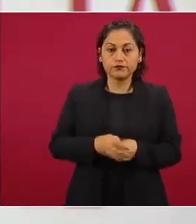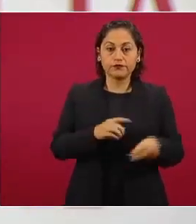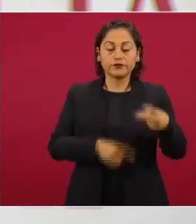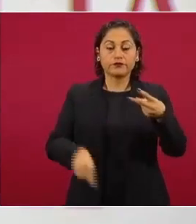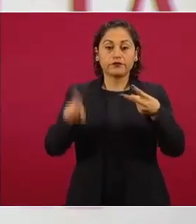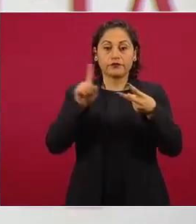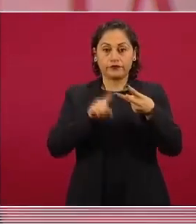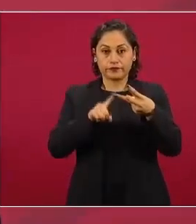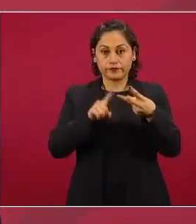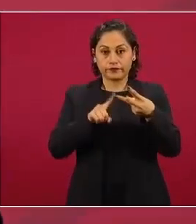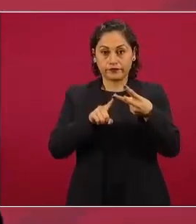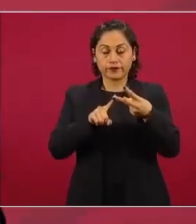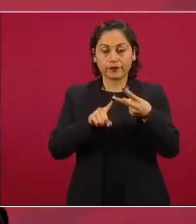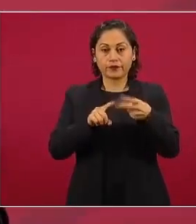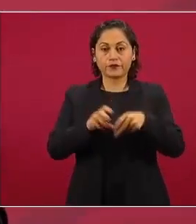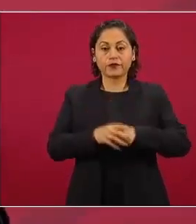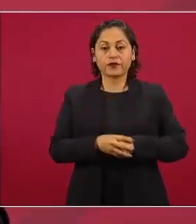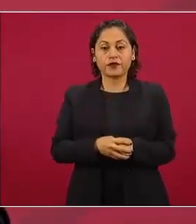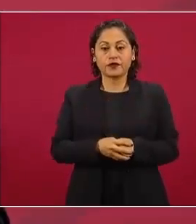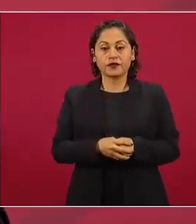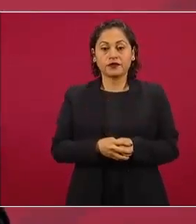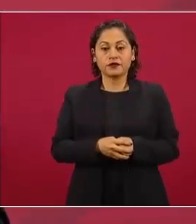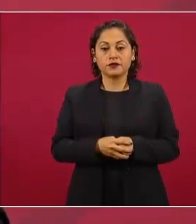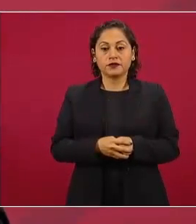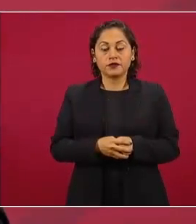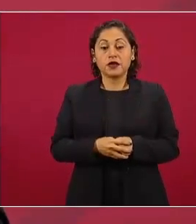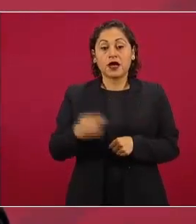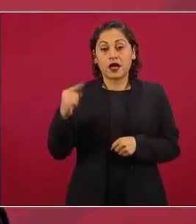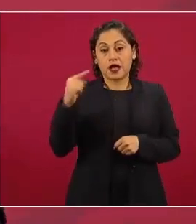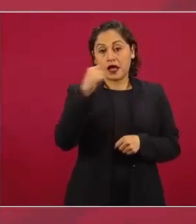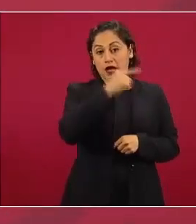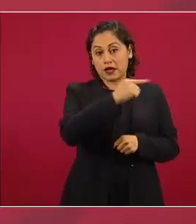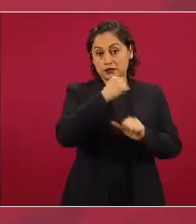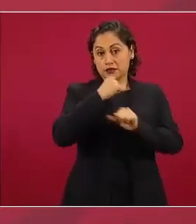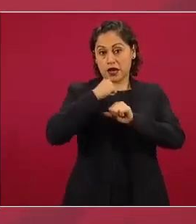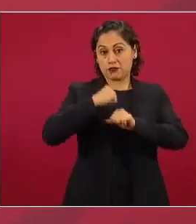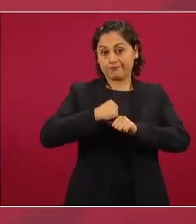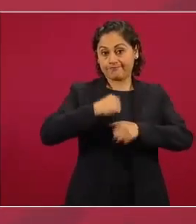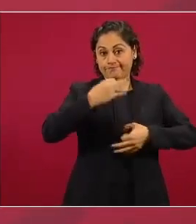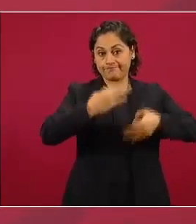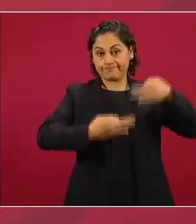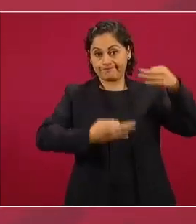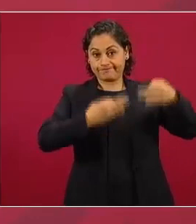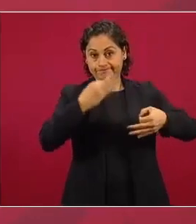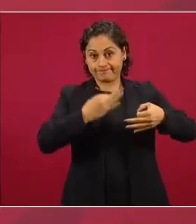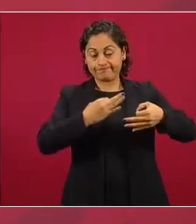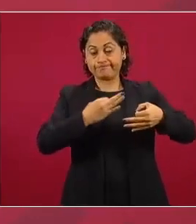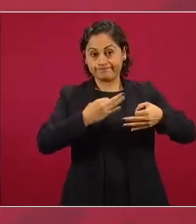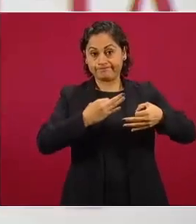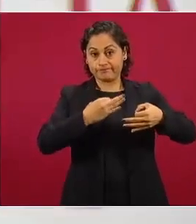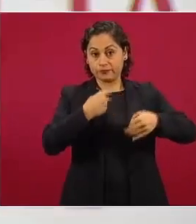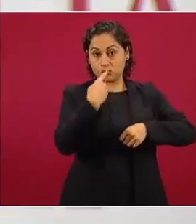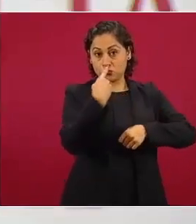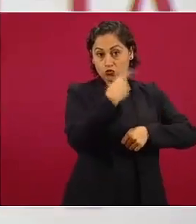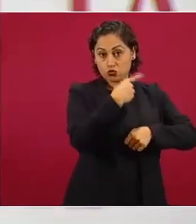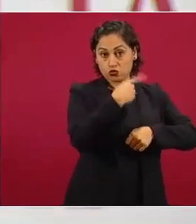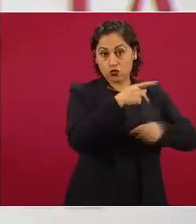la custodia de U.S. Marshall Service sea transportado